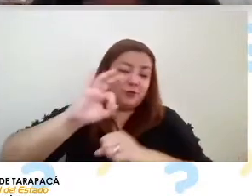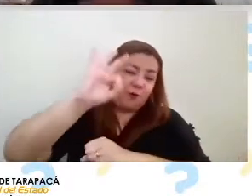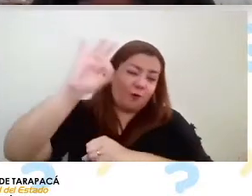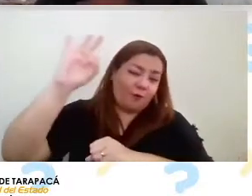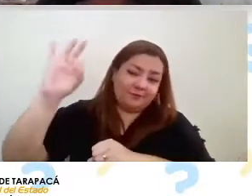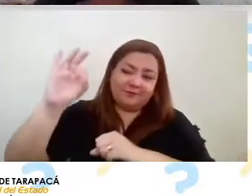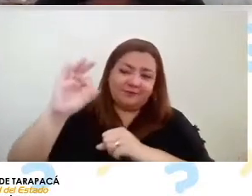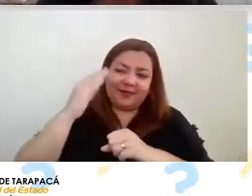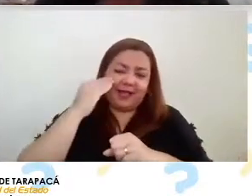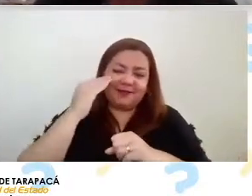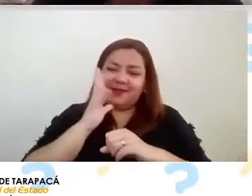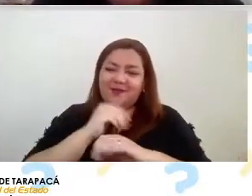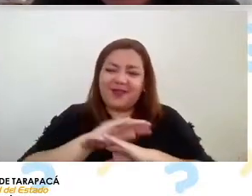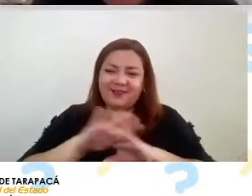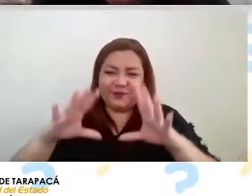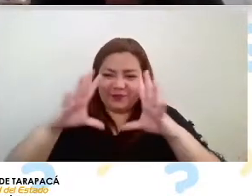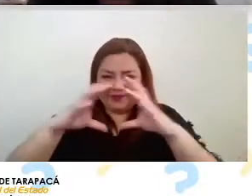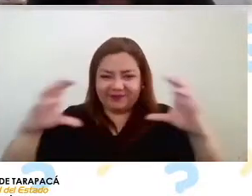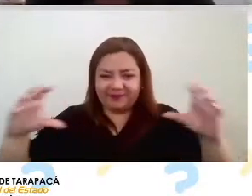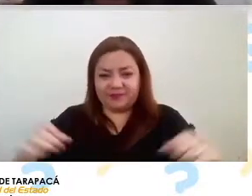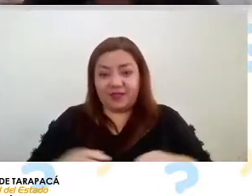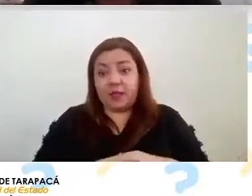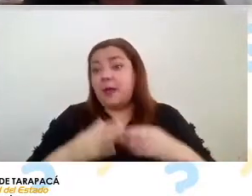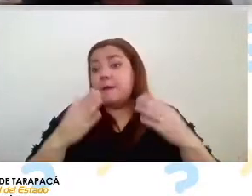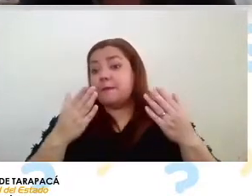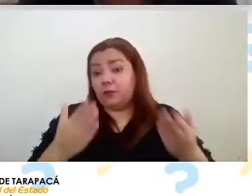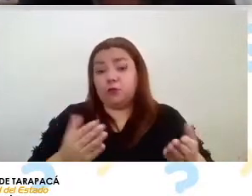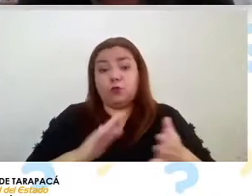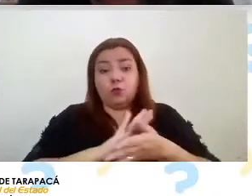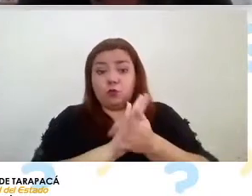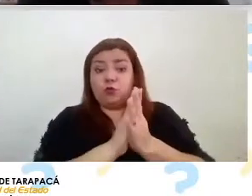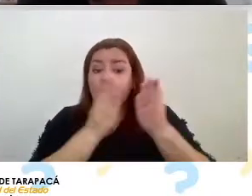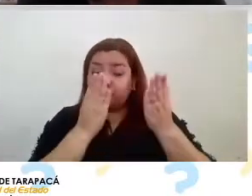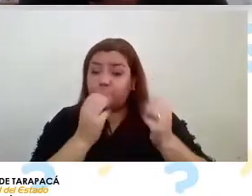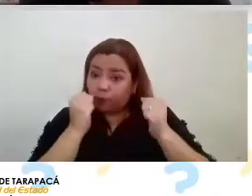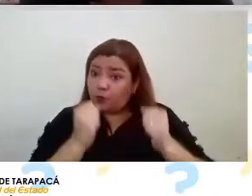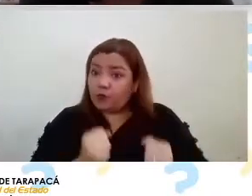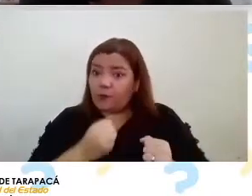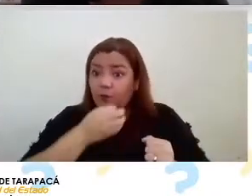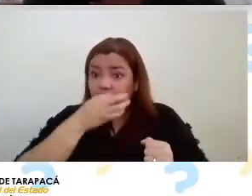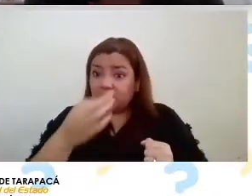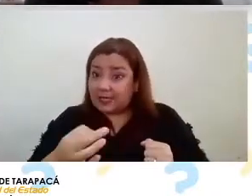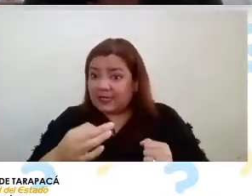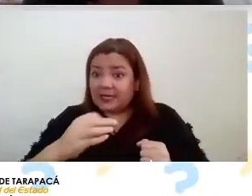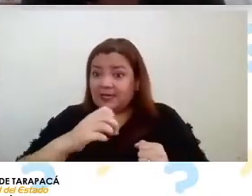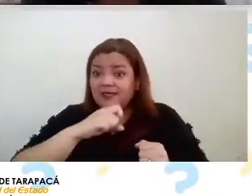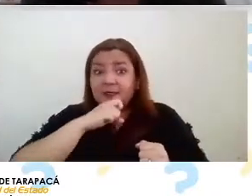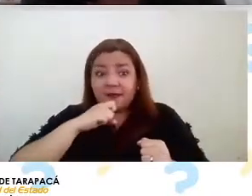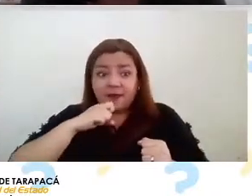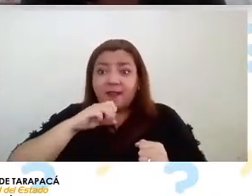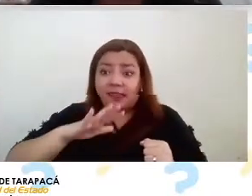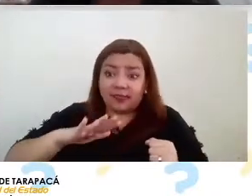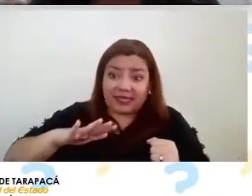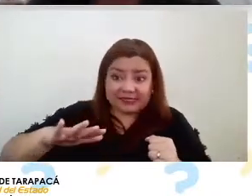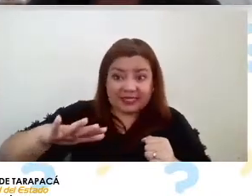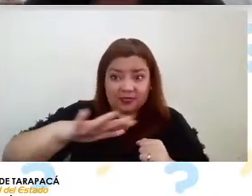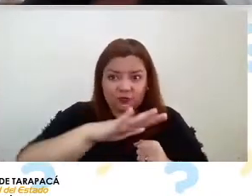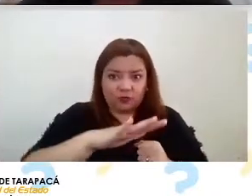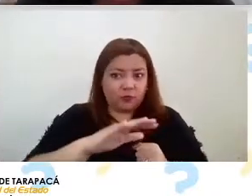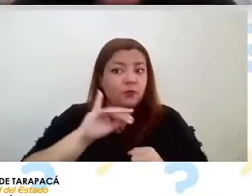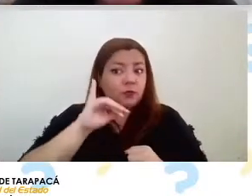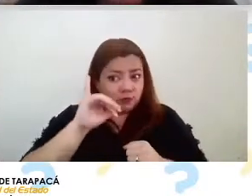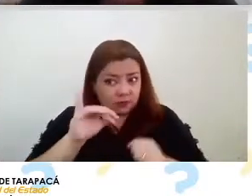Bueno, con todo esto podríamos decir que en el desierto sí puede existir una vía sustentable como